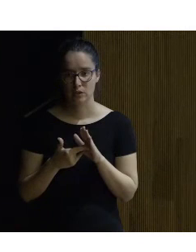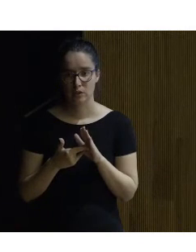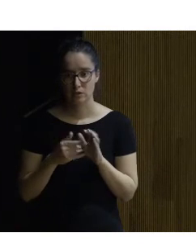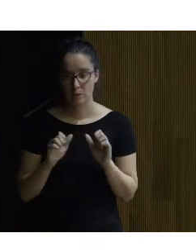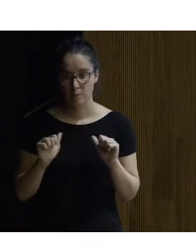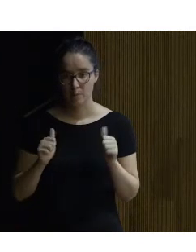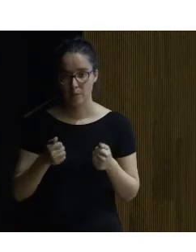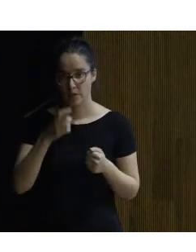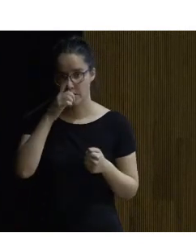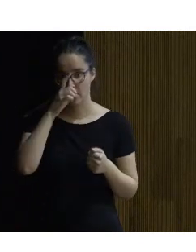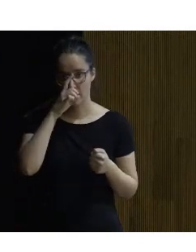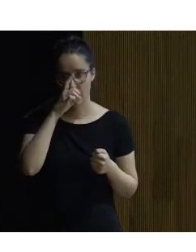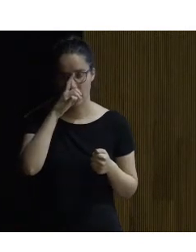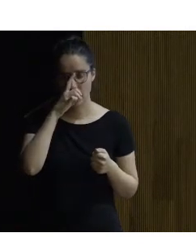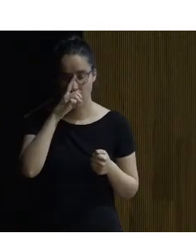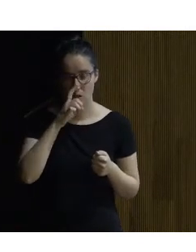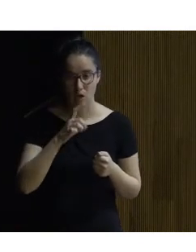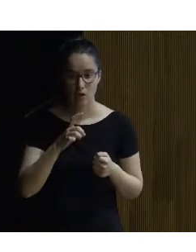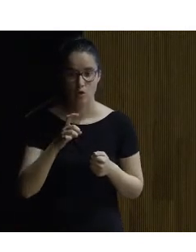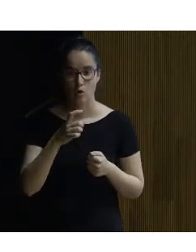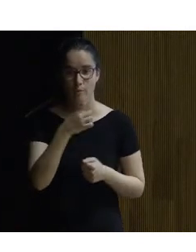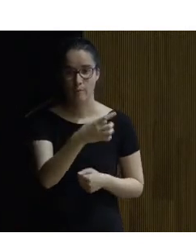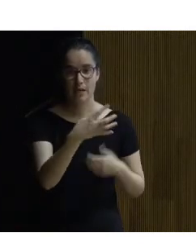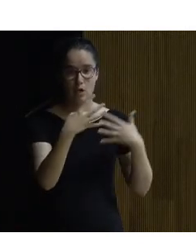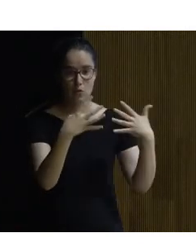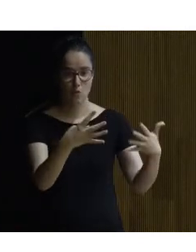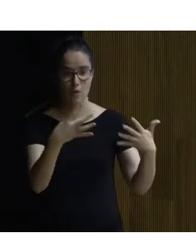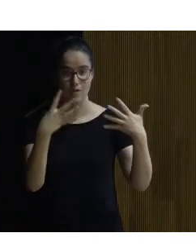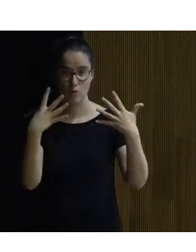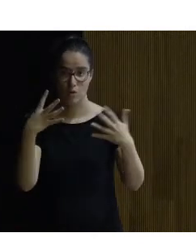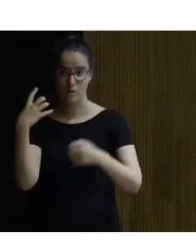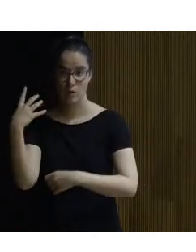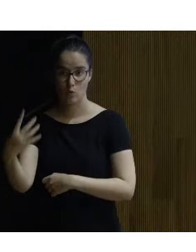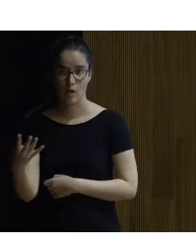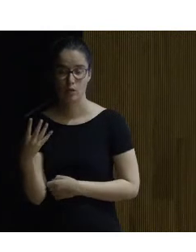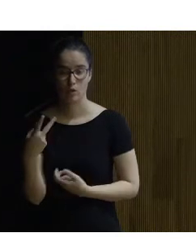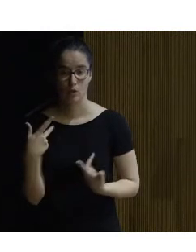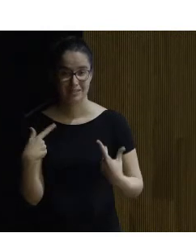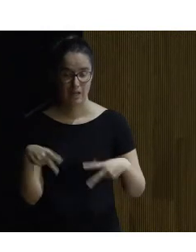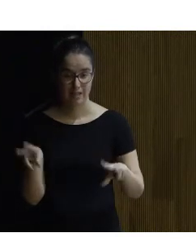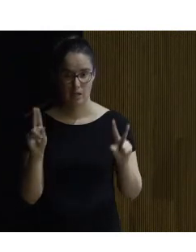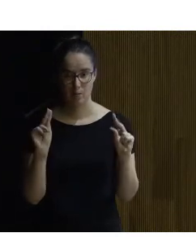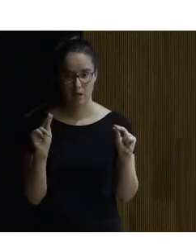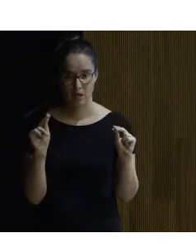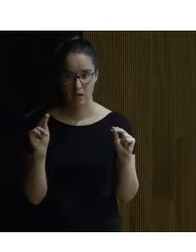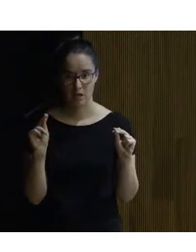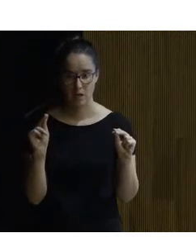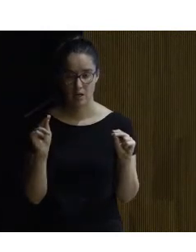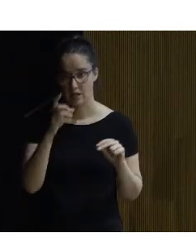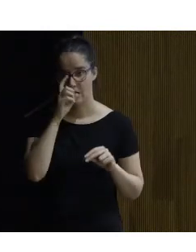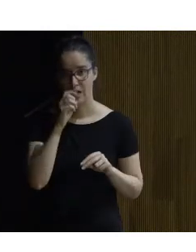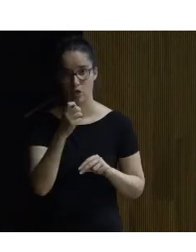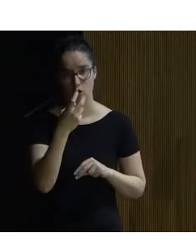inicia en el año en las ideas previas en el año 1994 se termina la obra en el